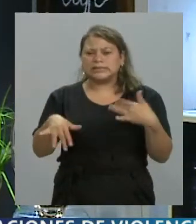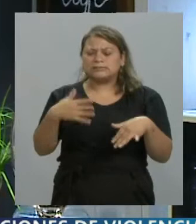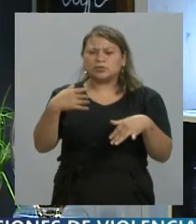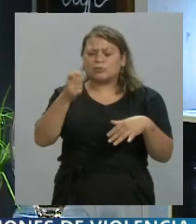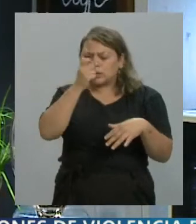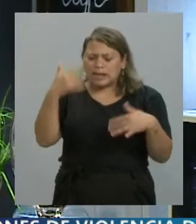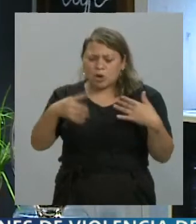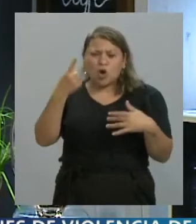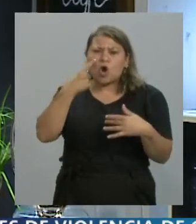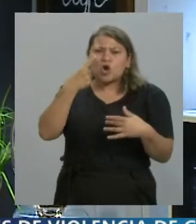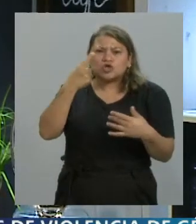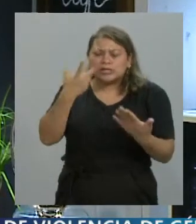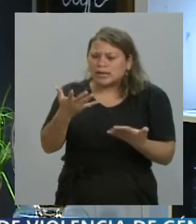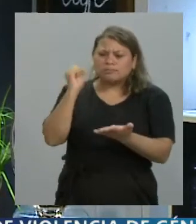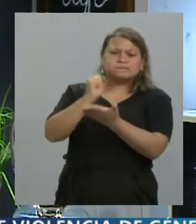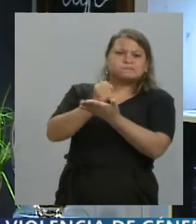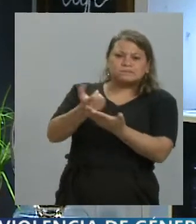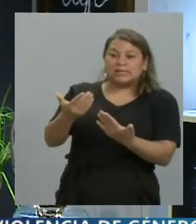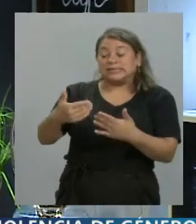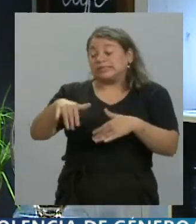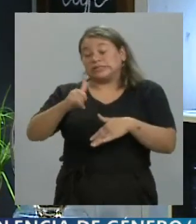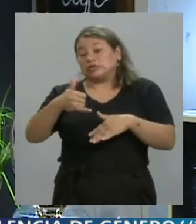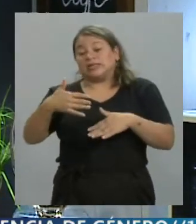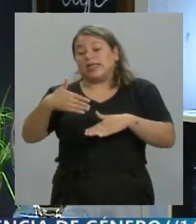afilado. Y la calle te da esa experiencia.